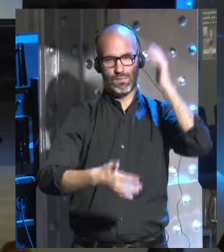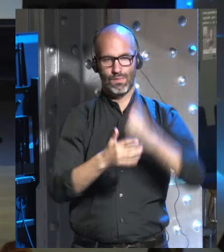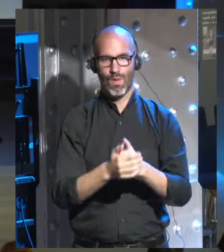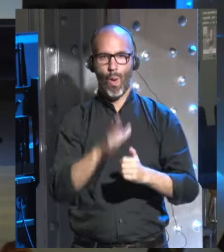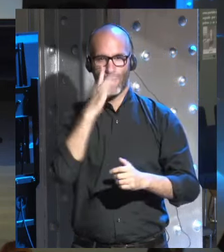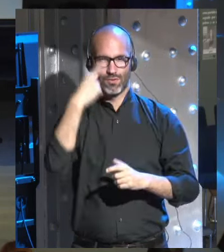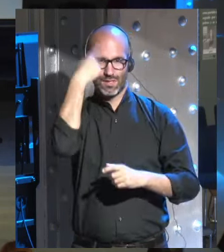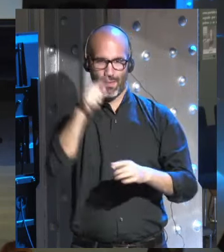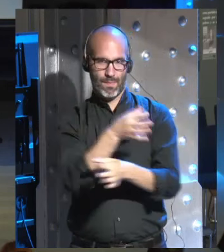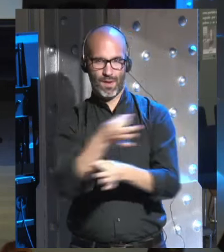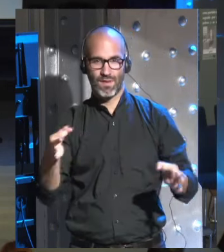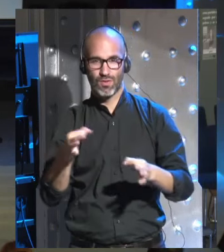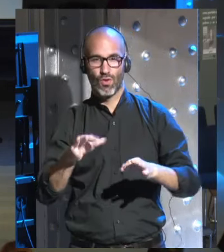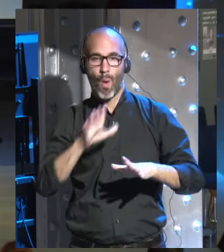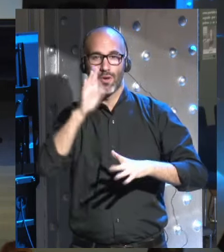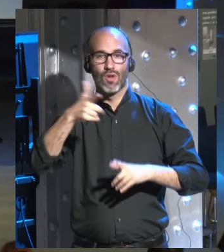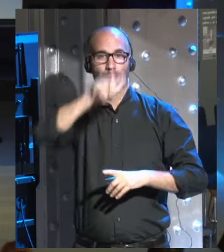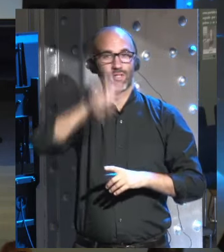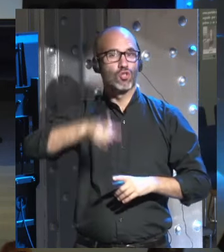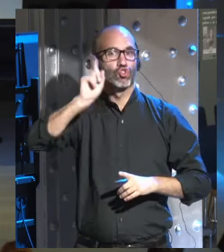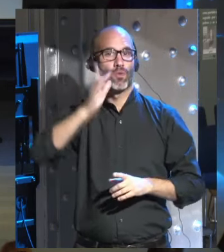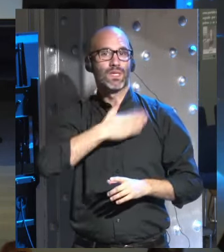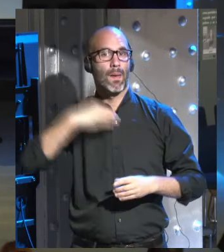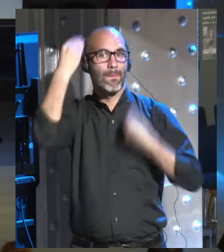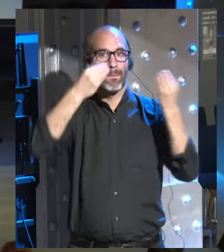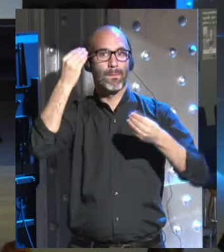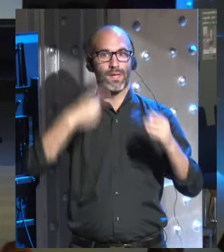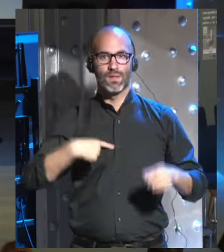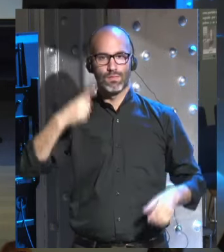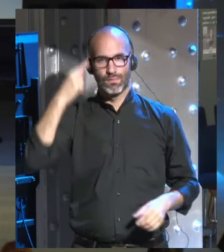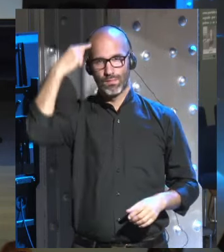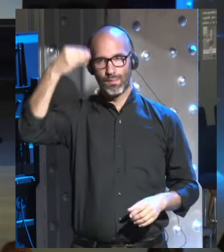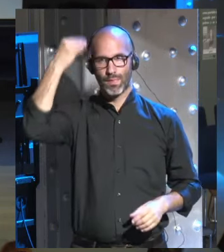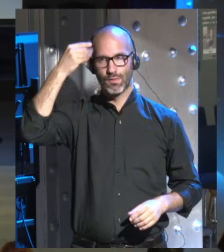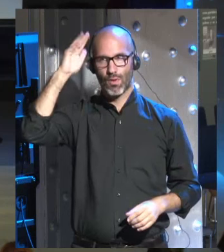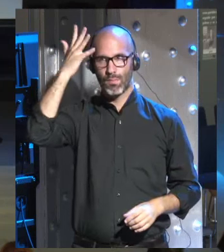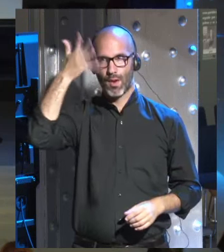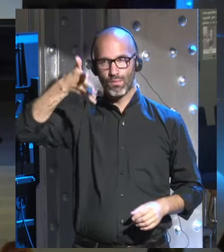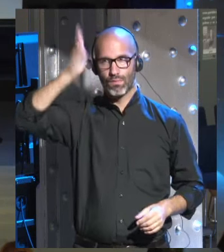de manera que la persona simplemente piensa quiero levantar mi brazo y el brazo se levanta